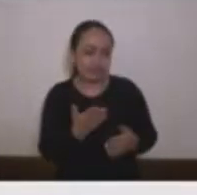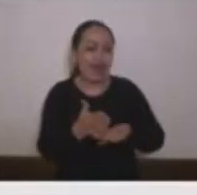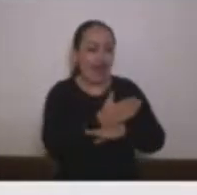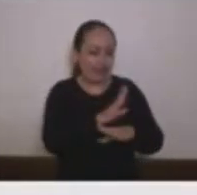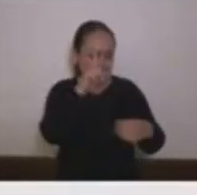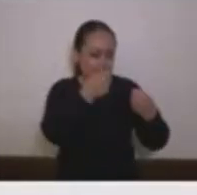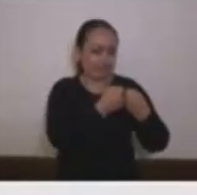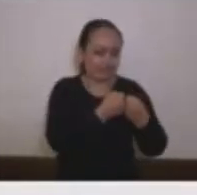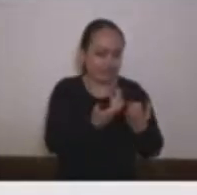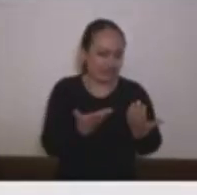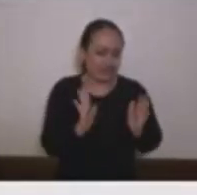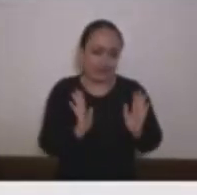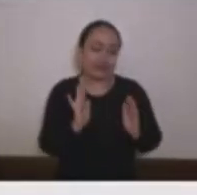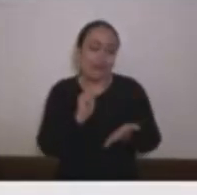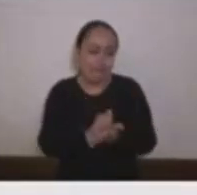consejo municipal